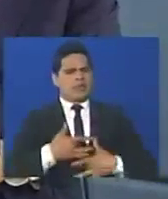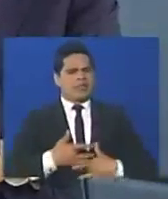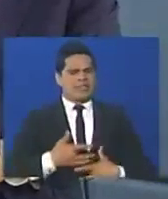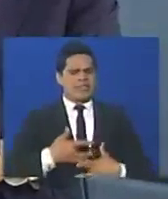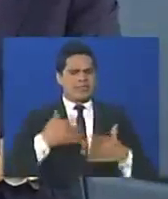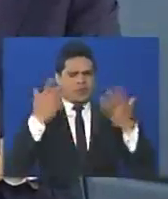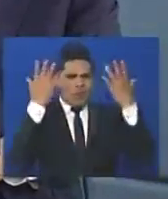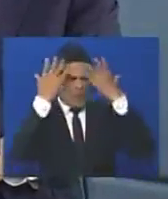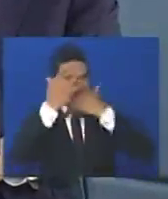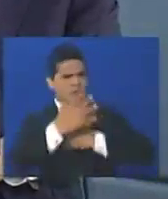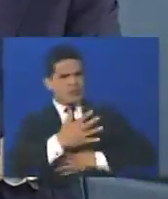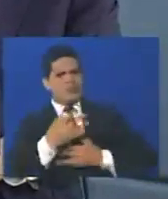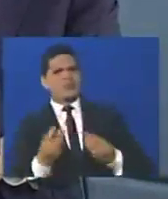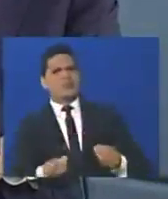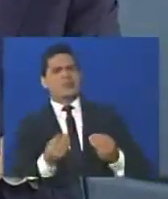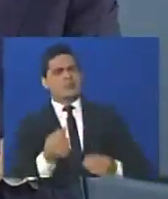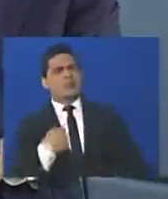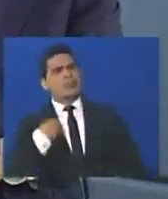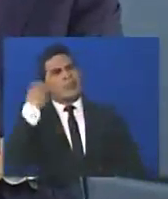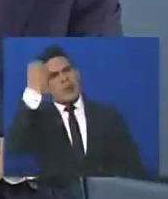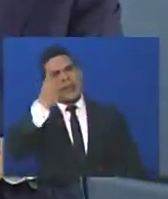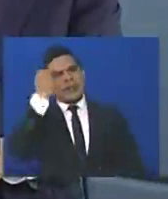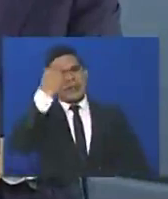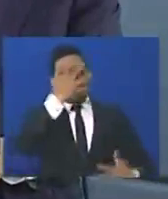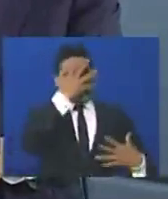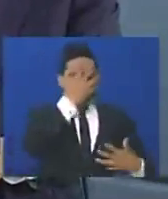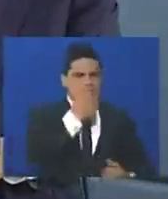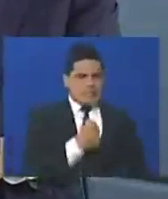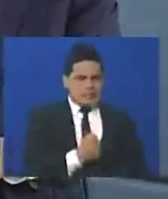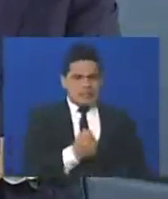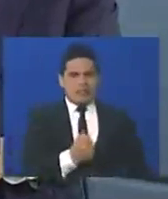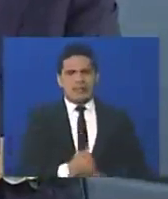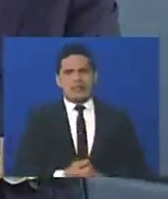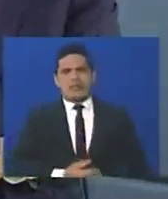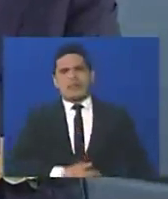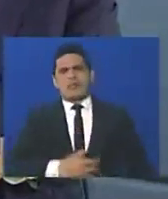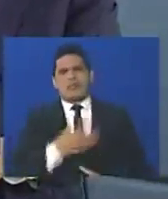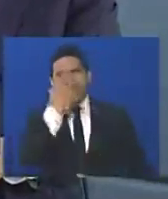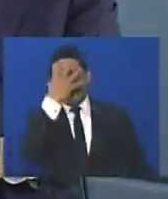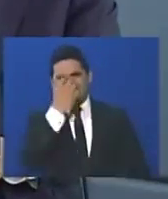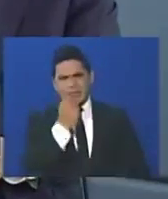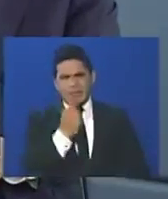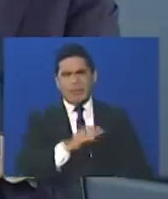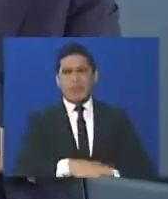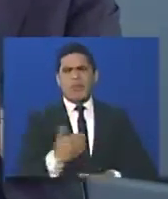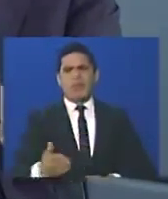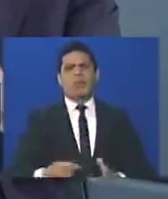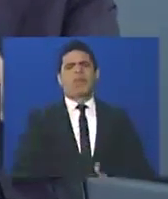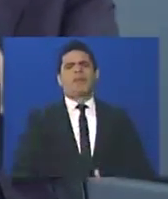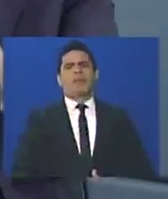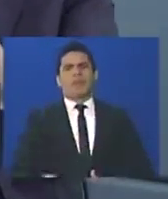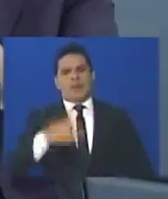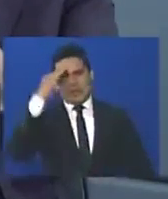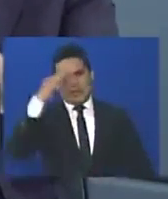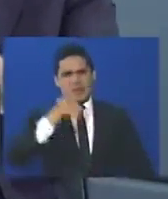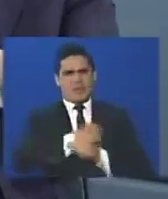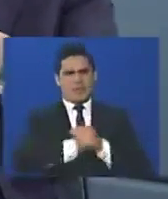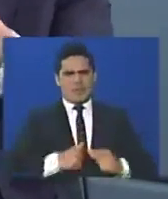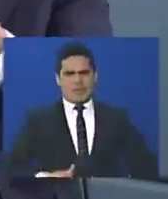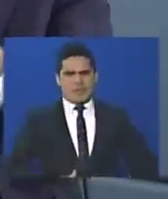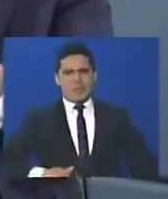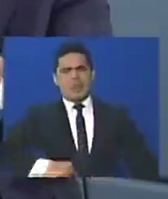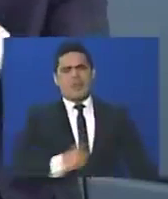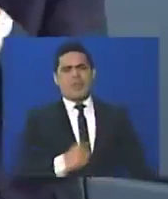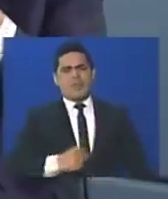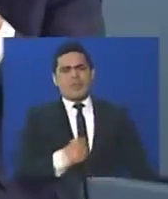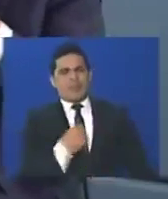de verdad que me siento, muy triste chico, muy indignado, porque las fuerzas del orden público, en vez de ser una fuente